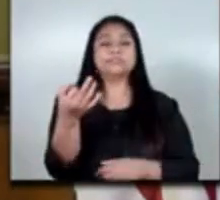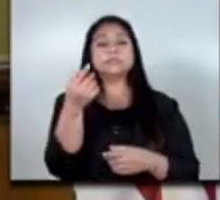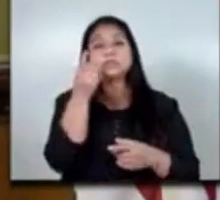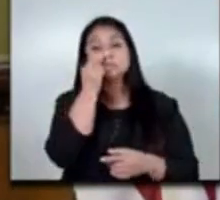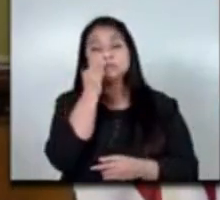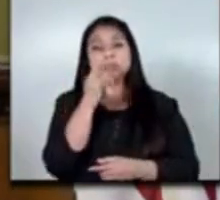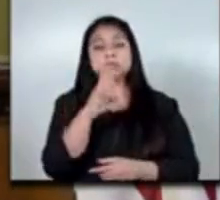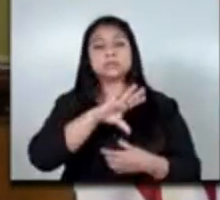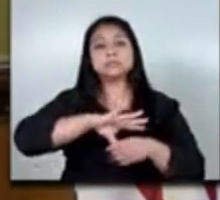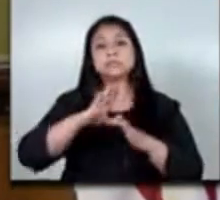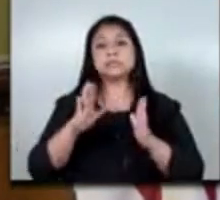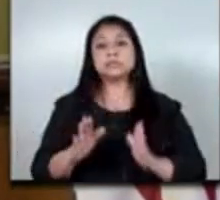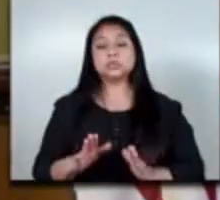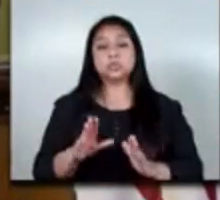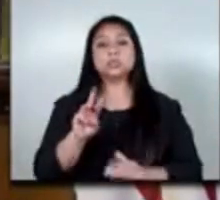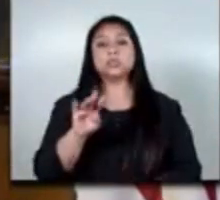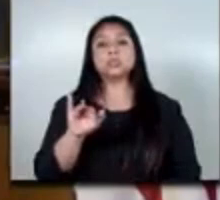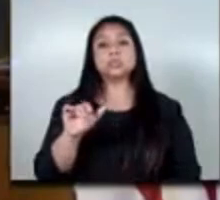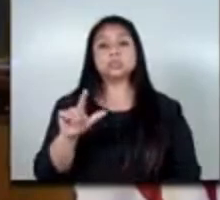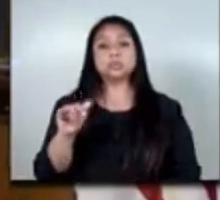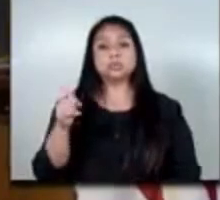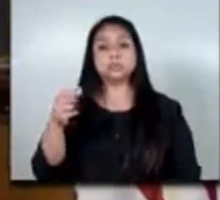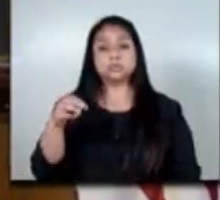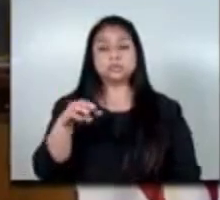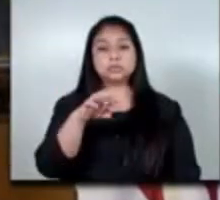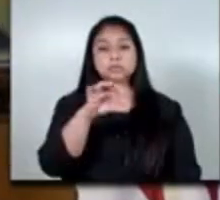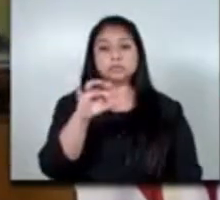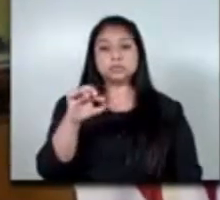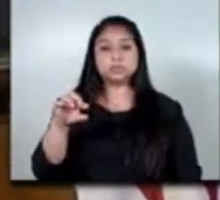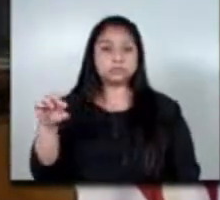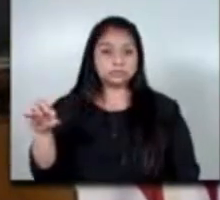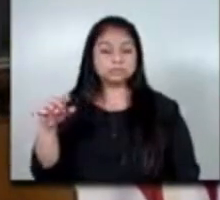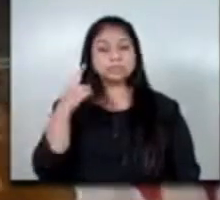embajador de los estados unidos william pop para que nos brinde su mensaje